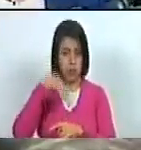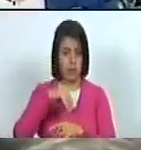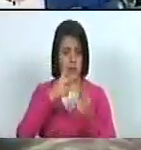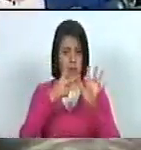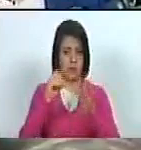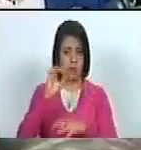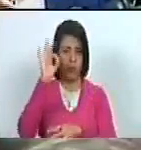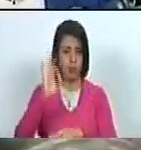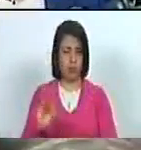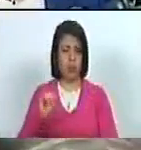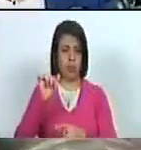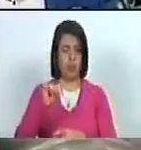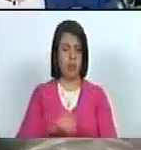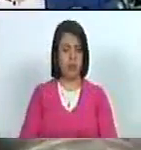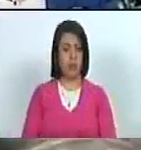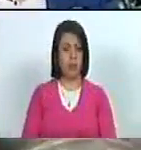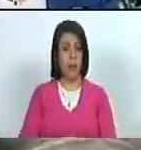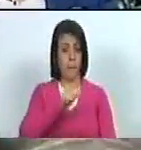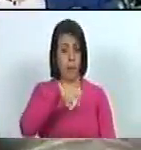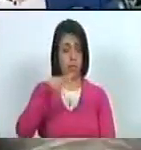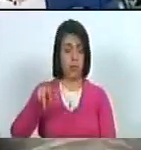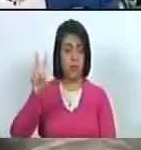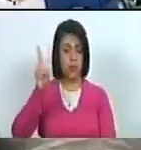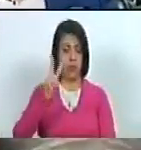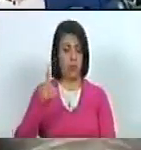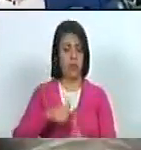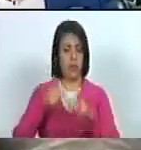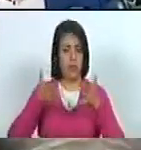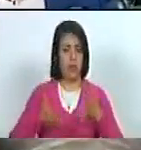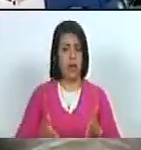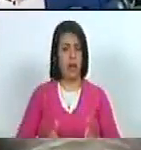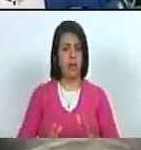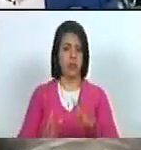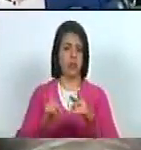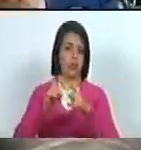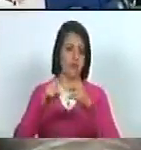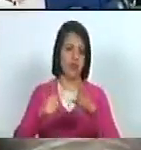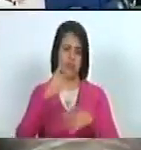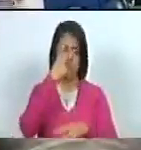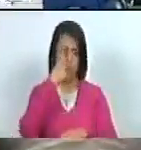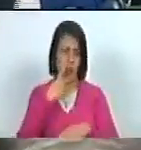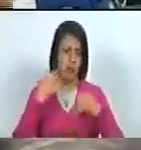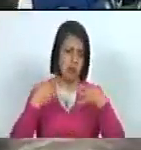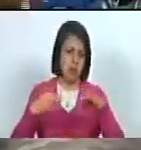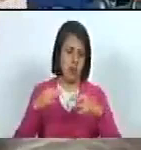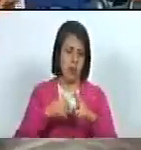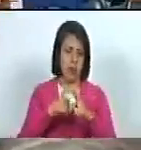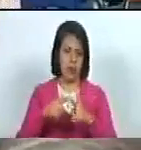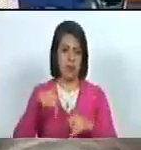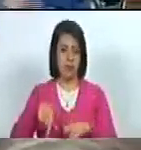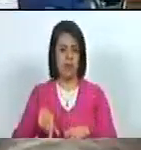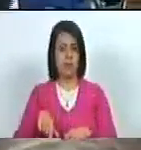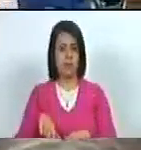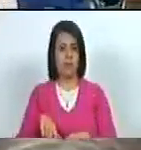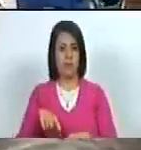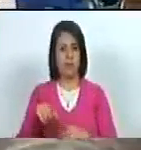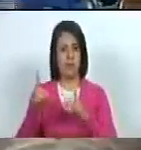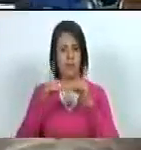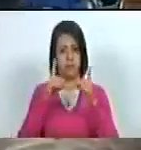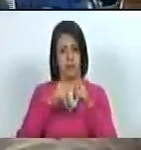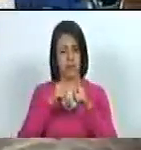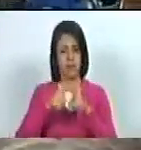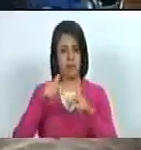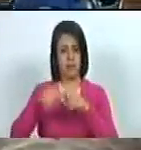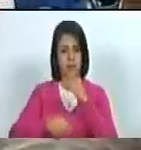70% de los venezolanos nacieron en esa condición. No es entonces justo emigrar